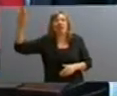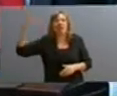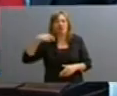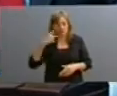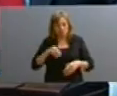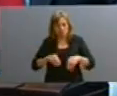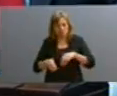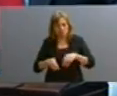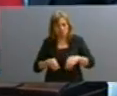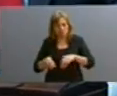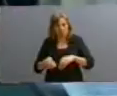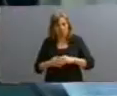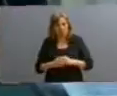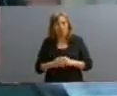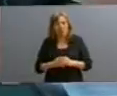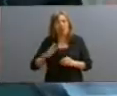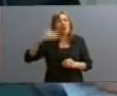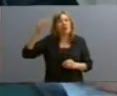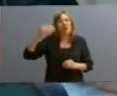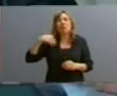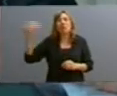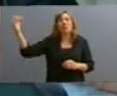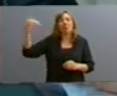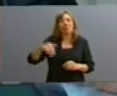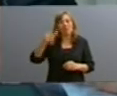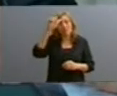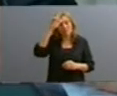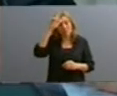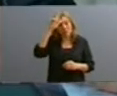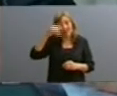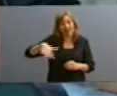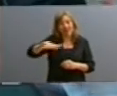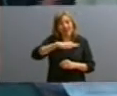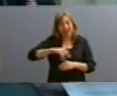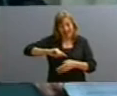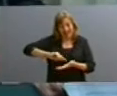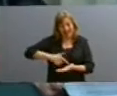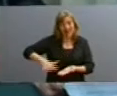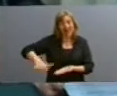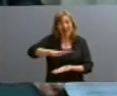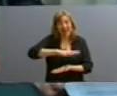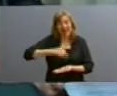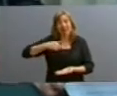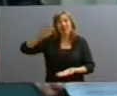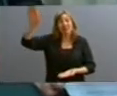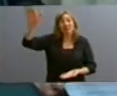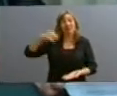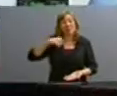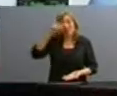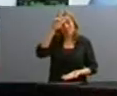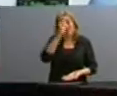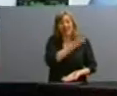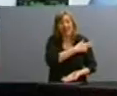Cuando se incluyó a las brigadas, que era la policía de la provincia de Buenos Aires, y vino a declarar el entonces comisario Glosich,